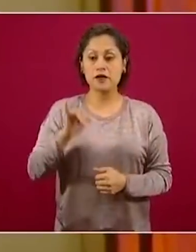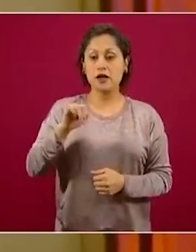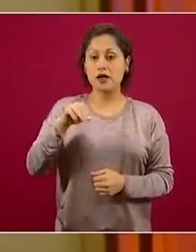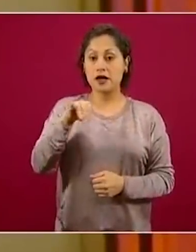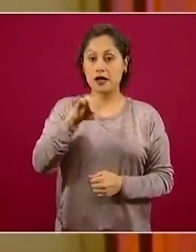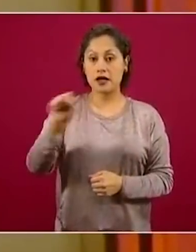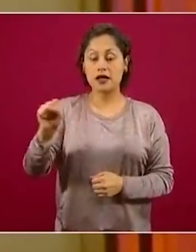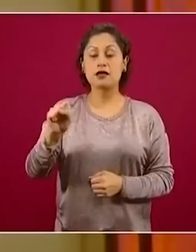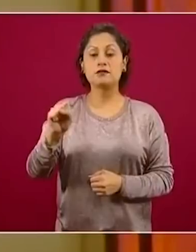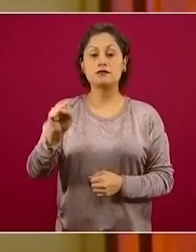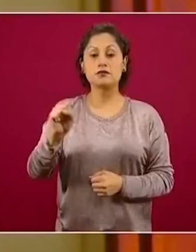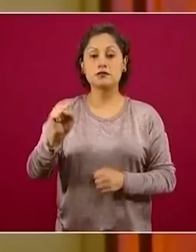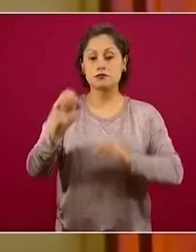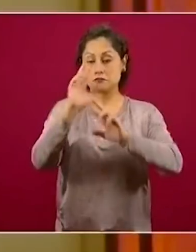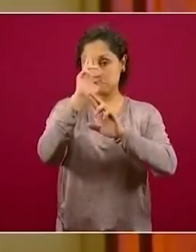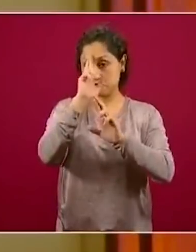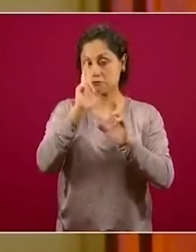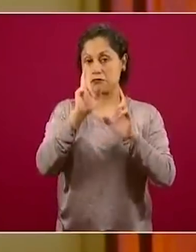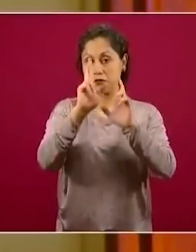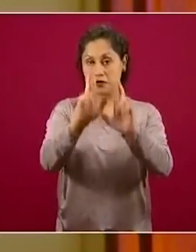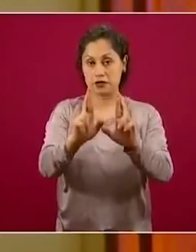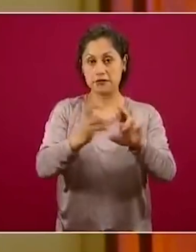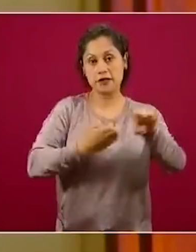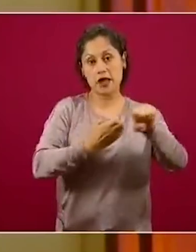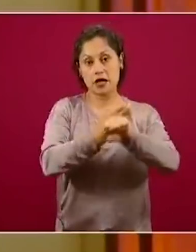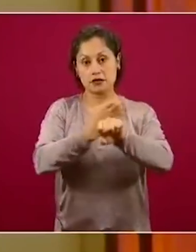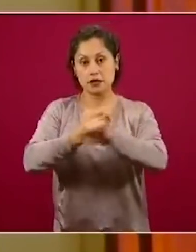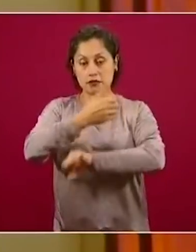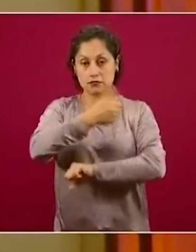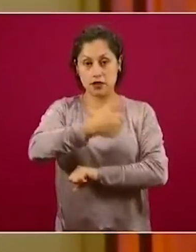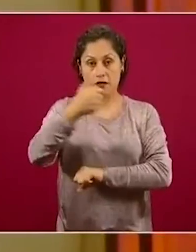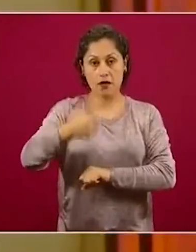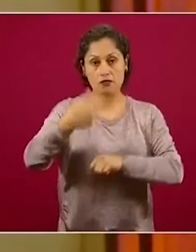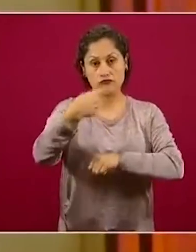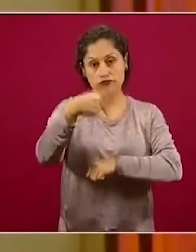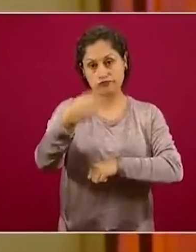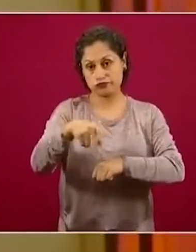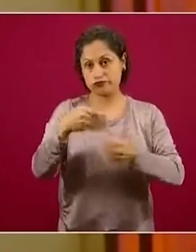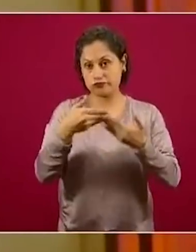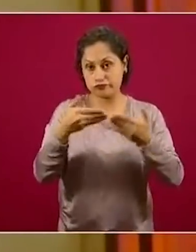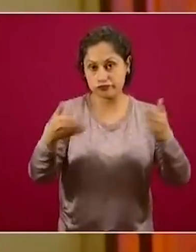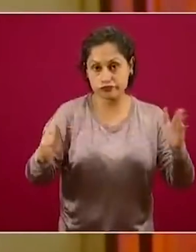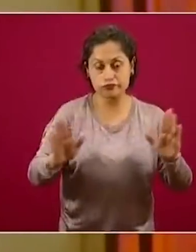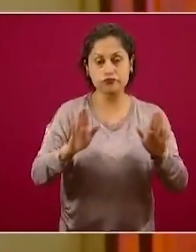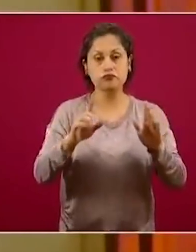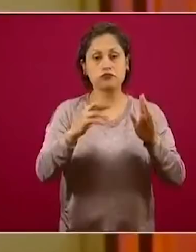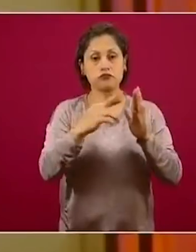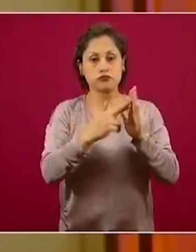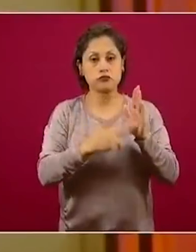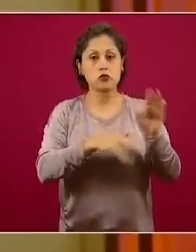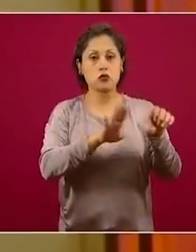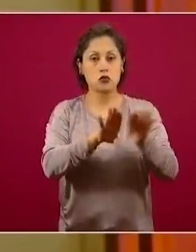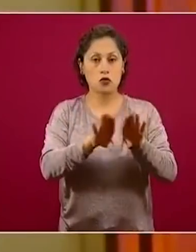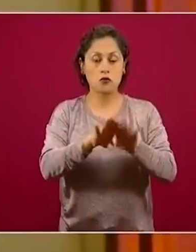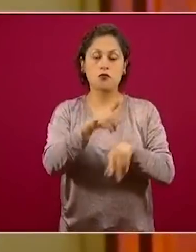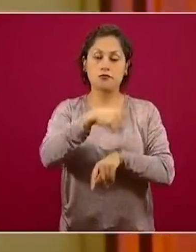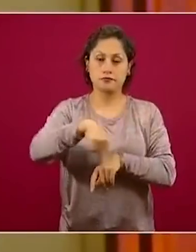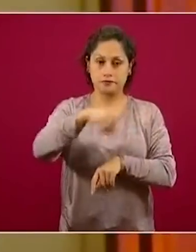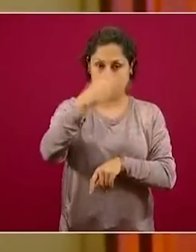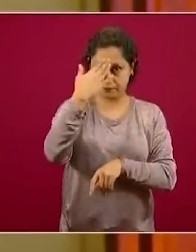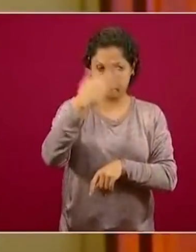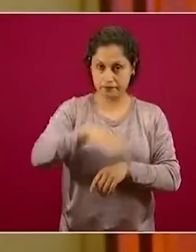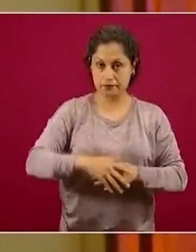respetuosa de lo que decidan los estados y de hecho de aquí a dos semanas estaremos